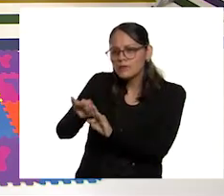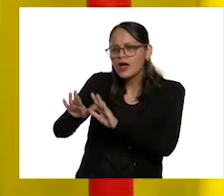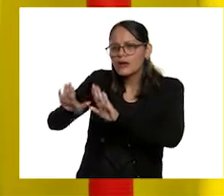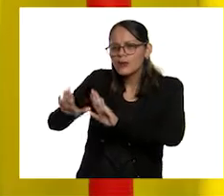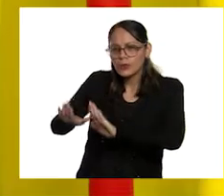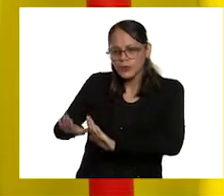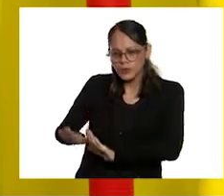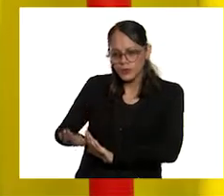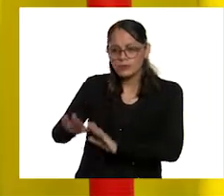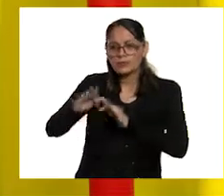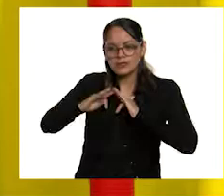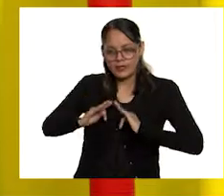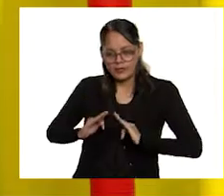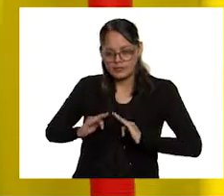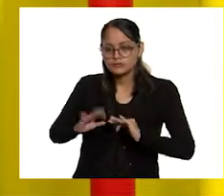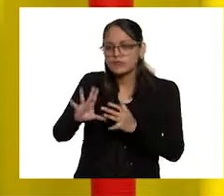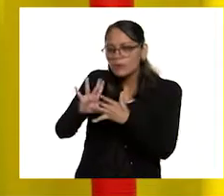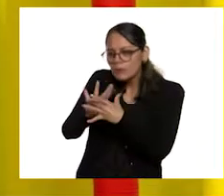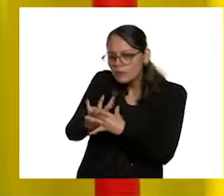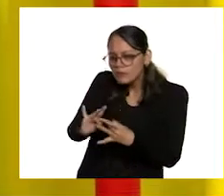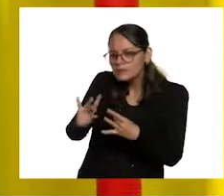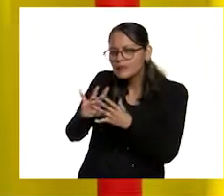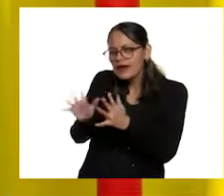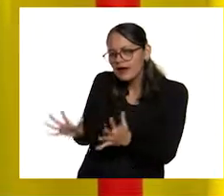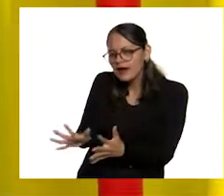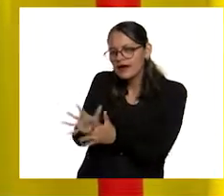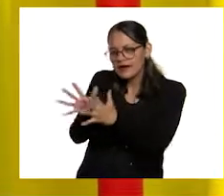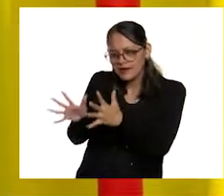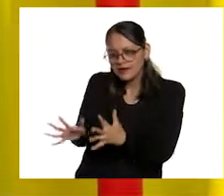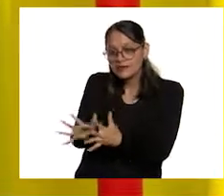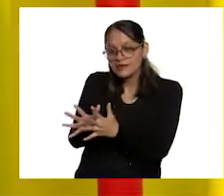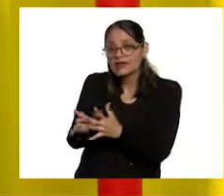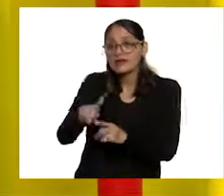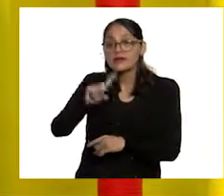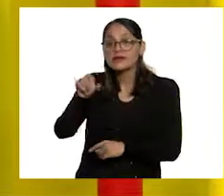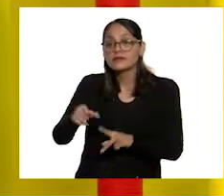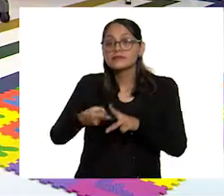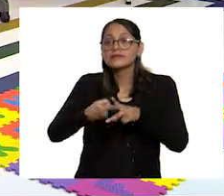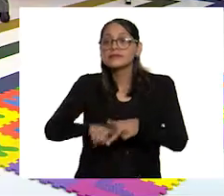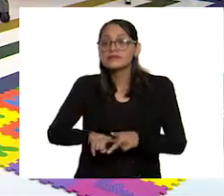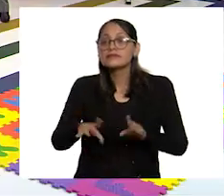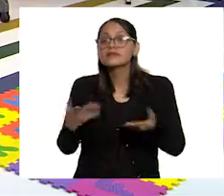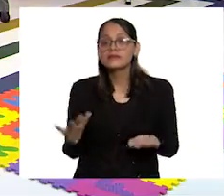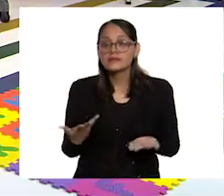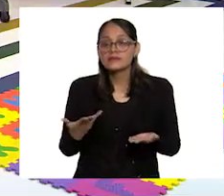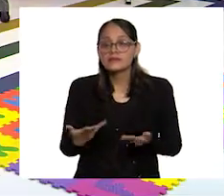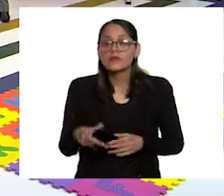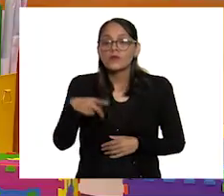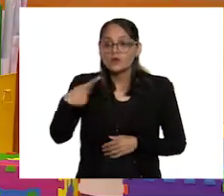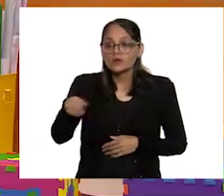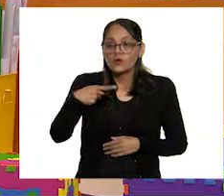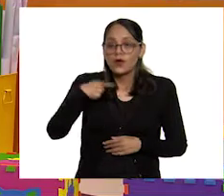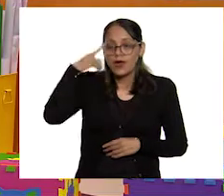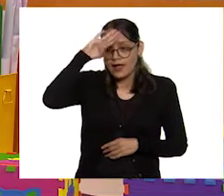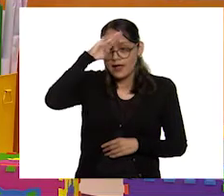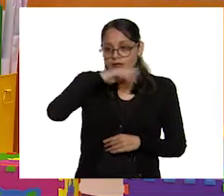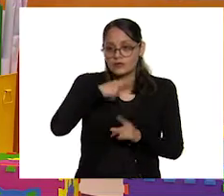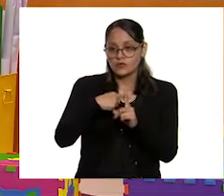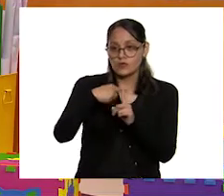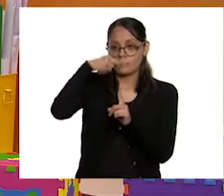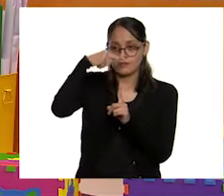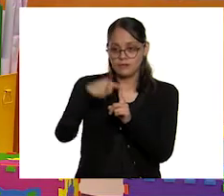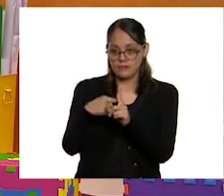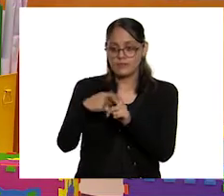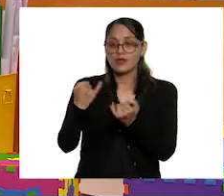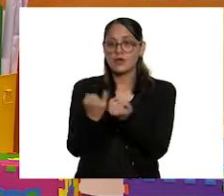Les dan palabras de aliento e inician con la toma de la temperatura de su